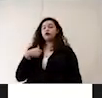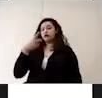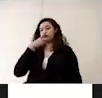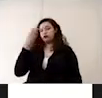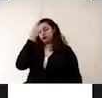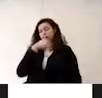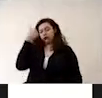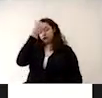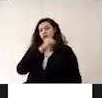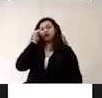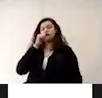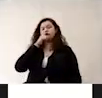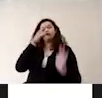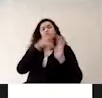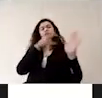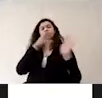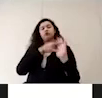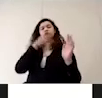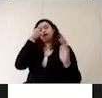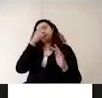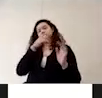en todo momento las etiquetas de los productos.